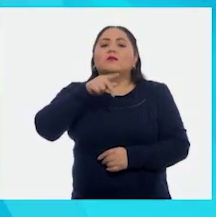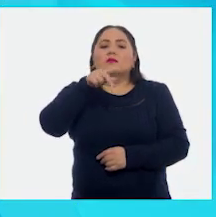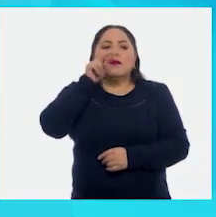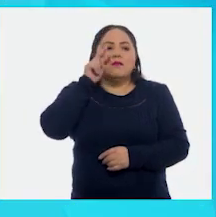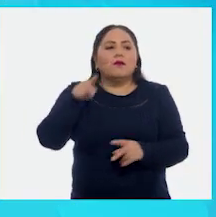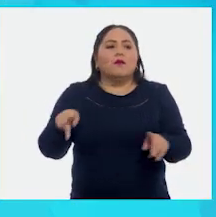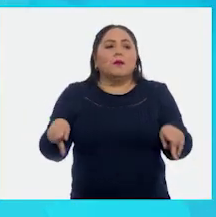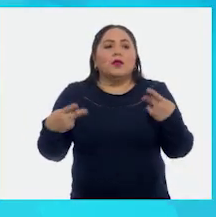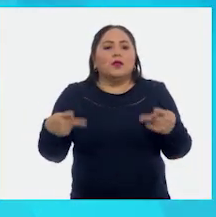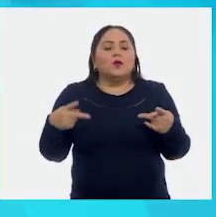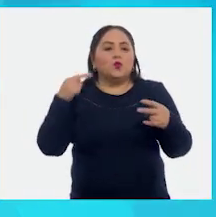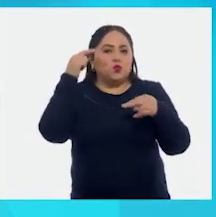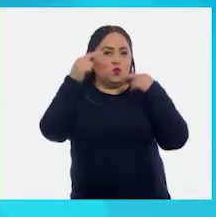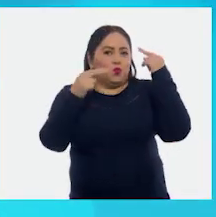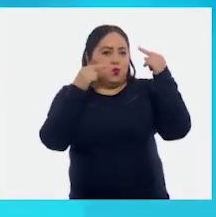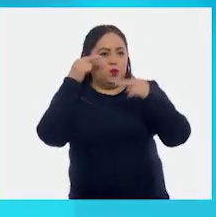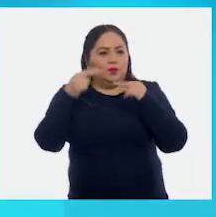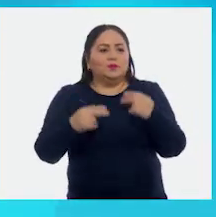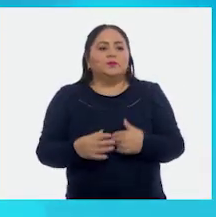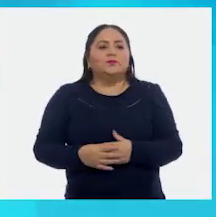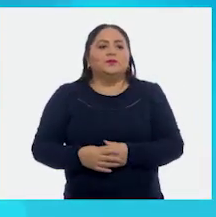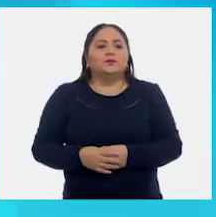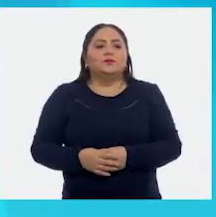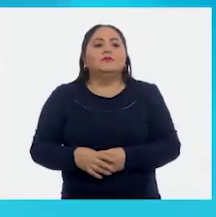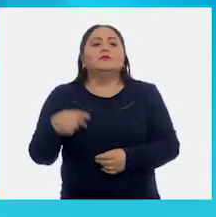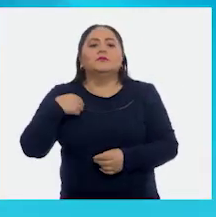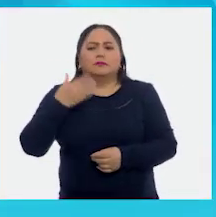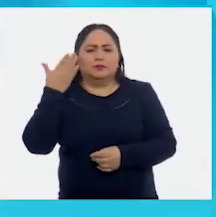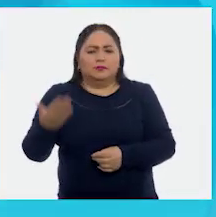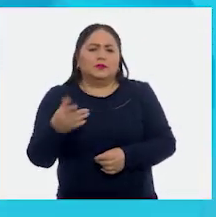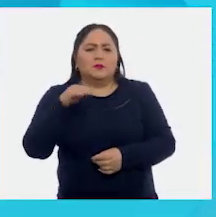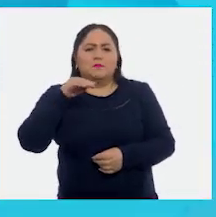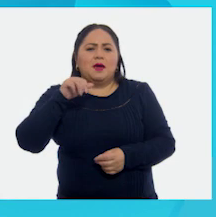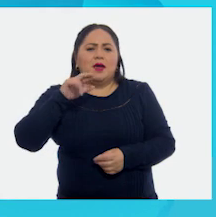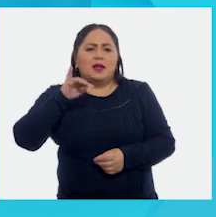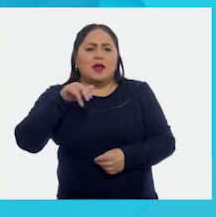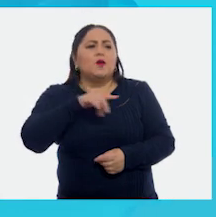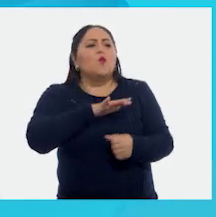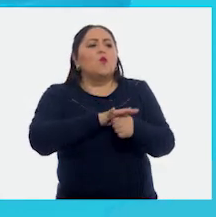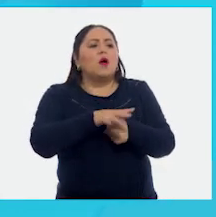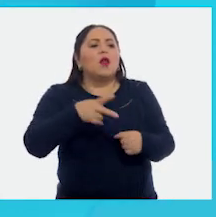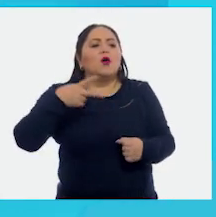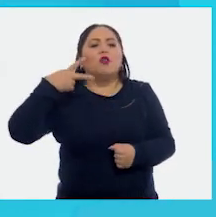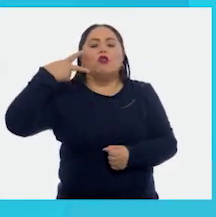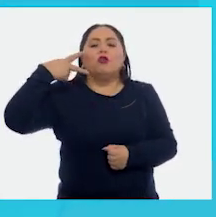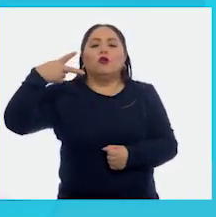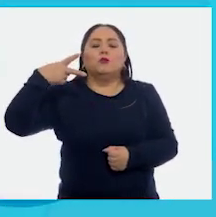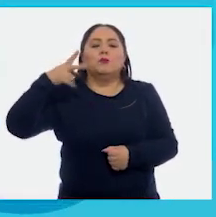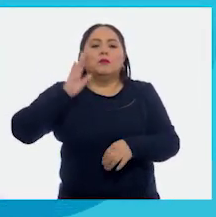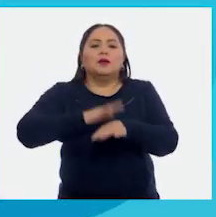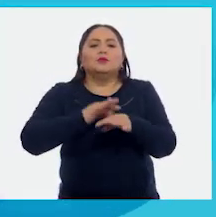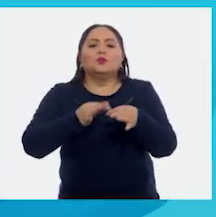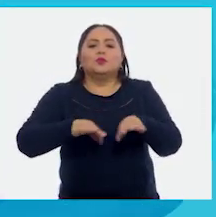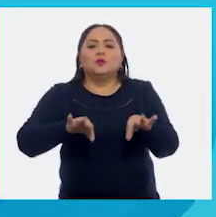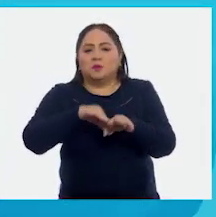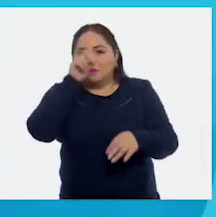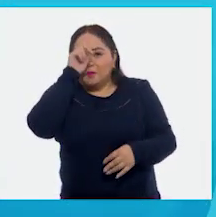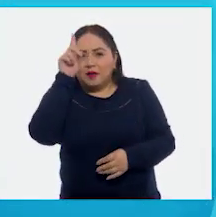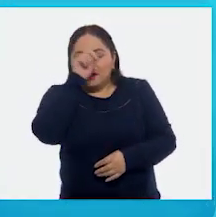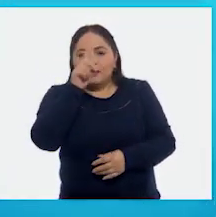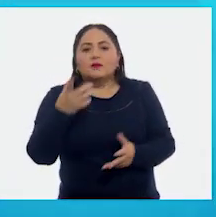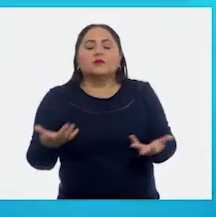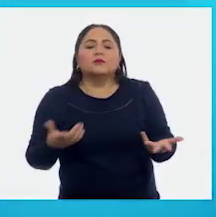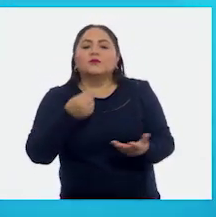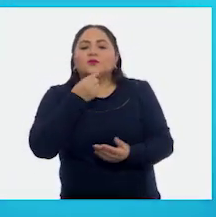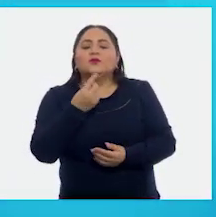La Vendedora de Nubes. Le voy a pedir a Marianita que ubique los dos primeros elementos para hacer la recomendación.